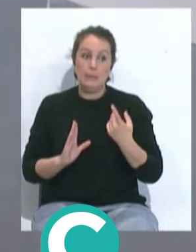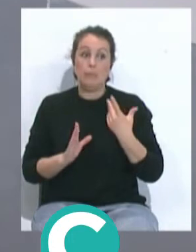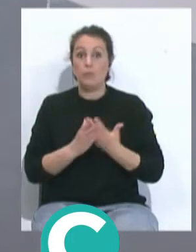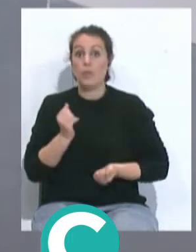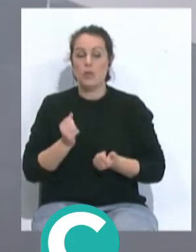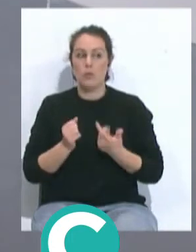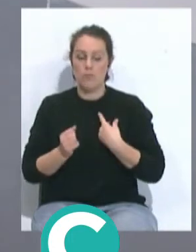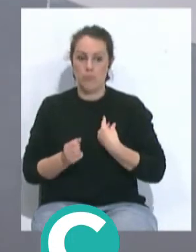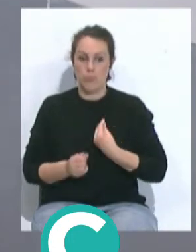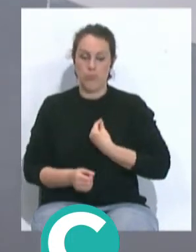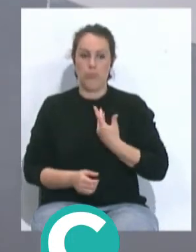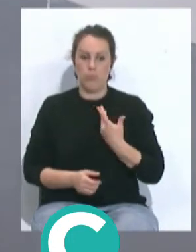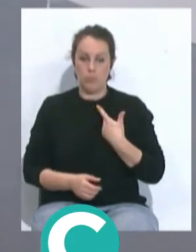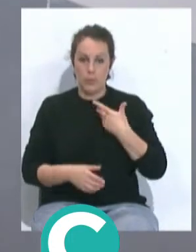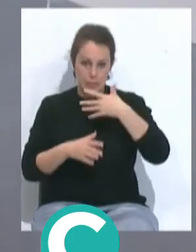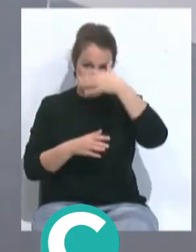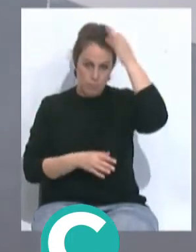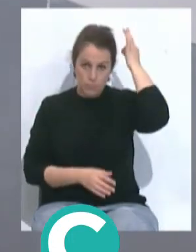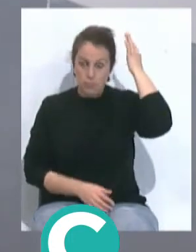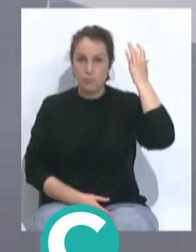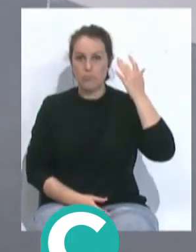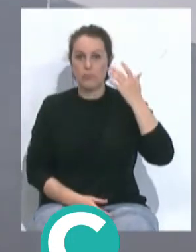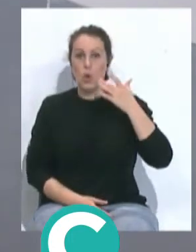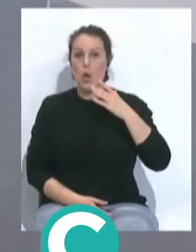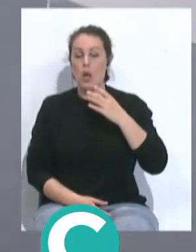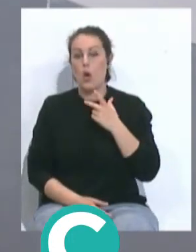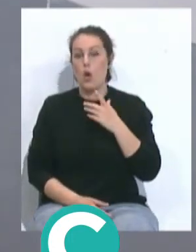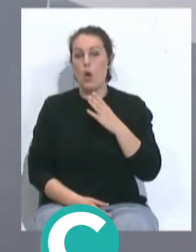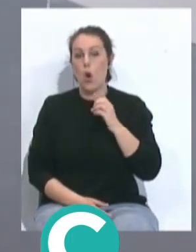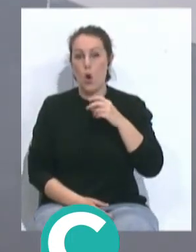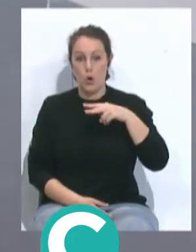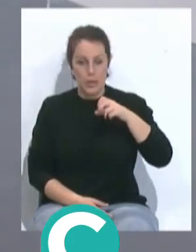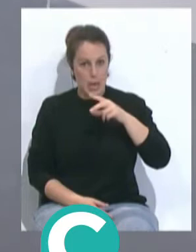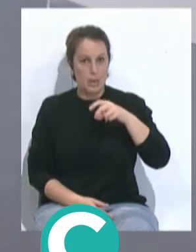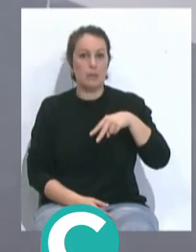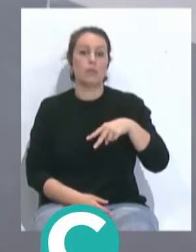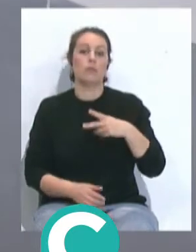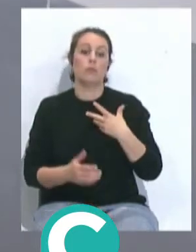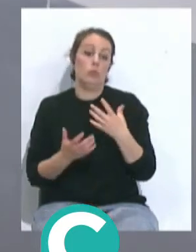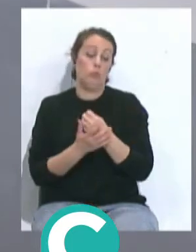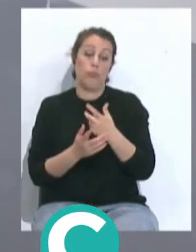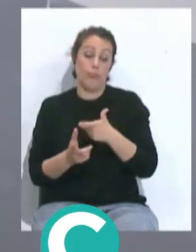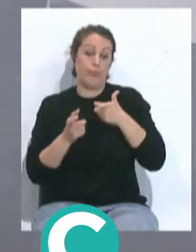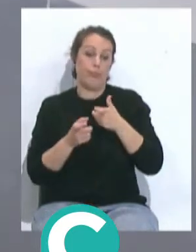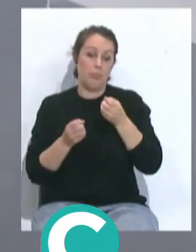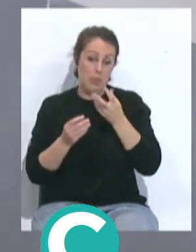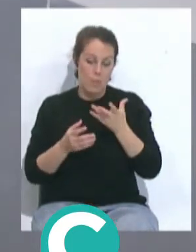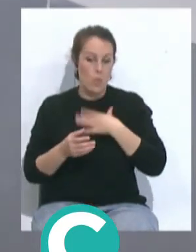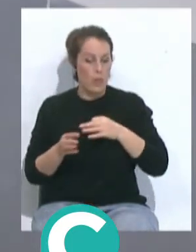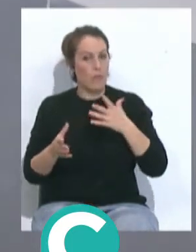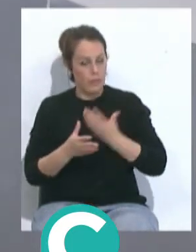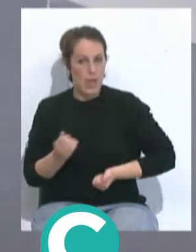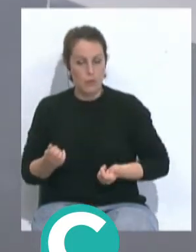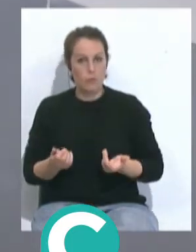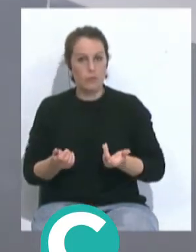fallos inesperados de Conan, que a todo buen cazador también se le escapa una liebre. Y esto sucedía